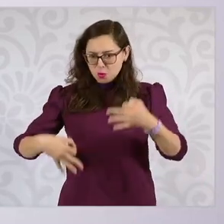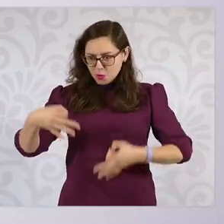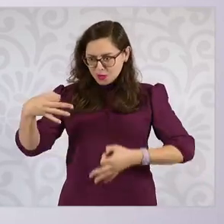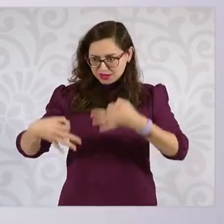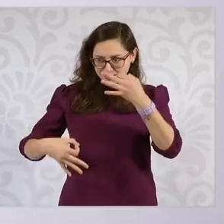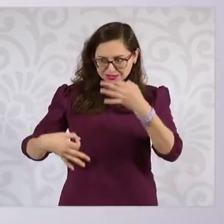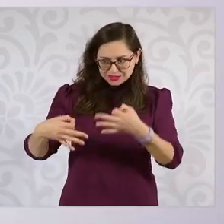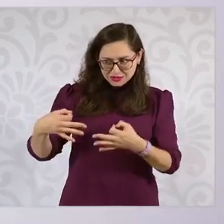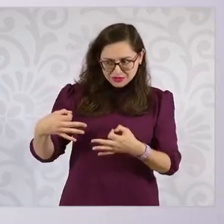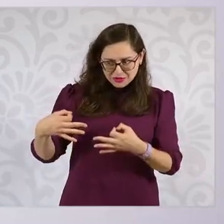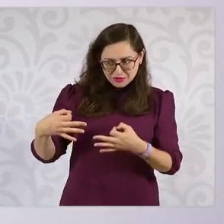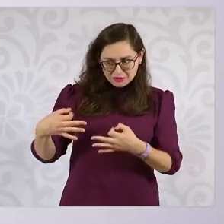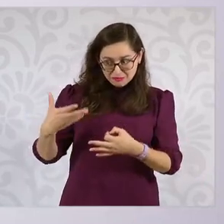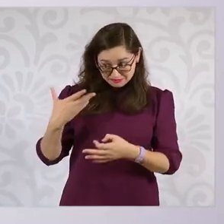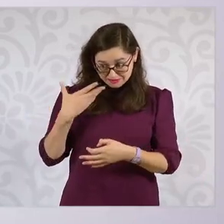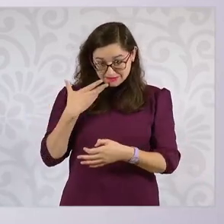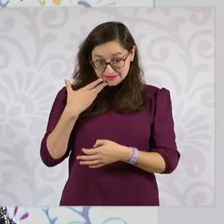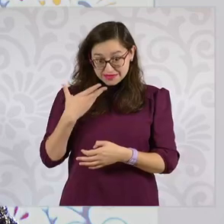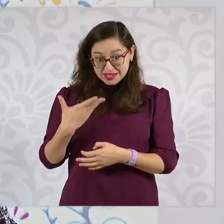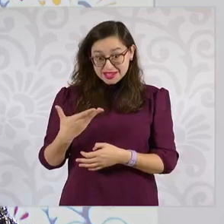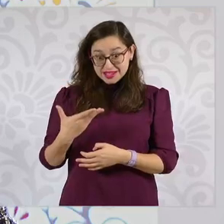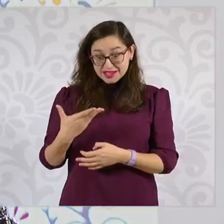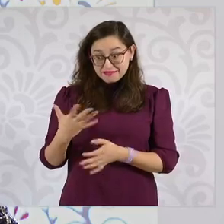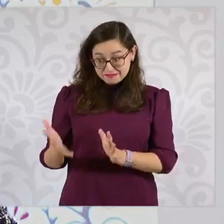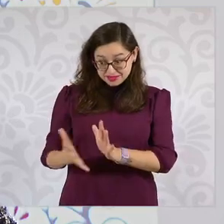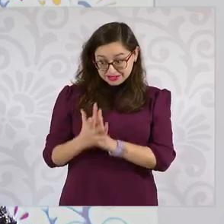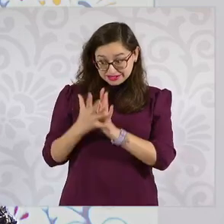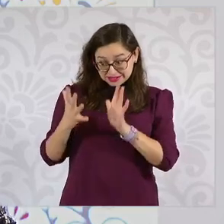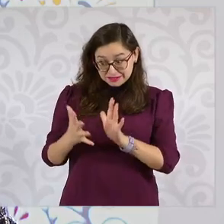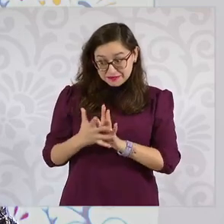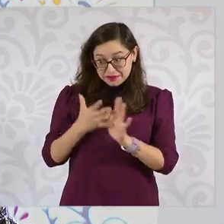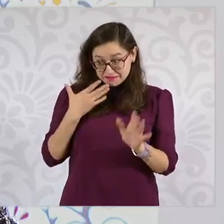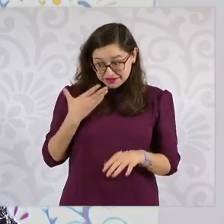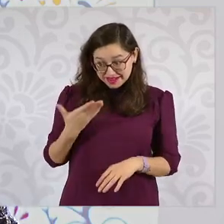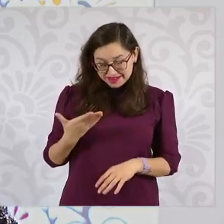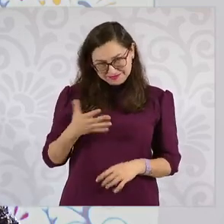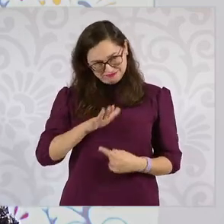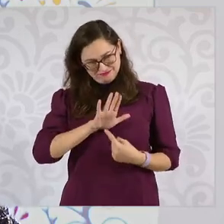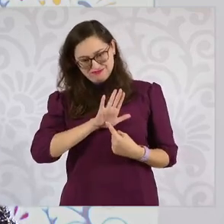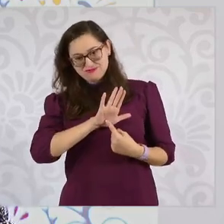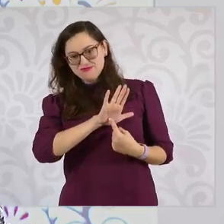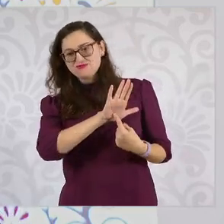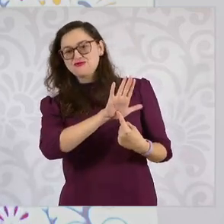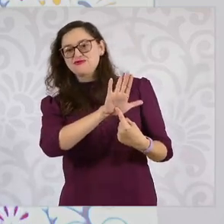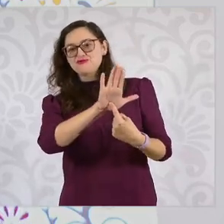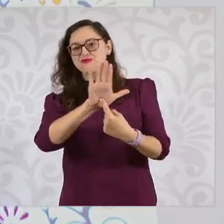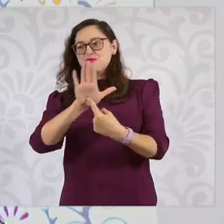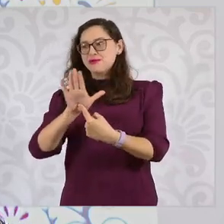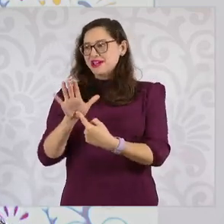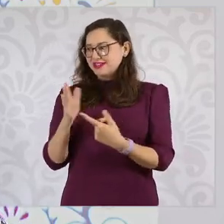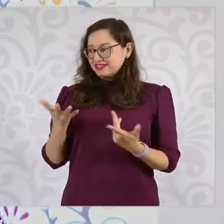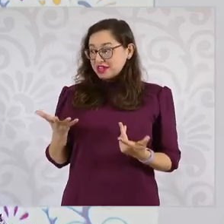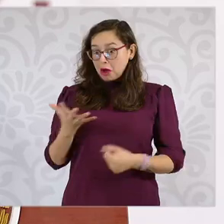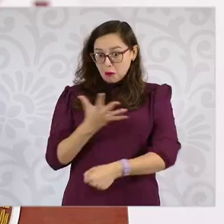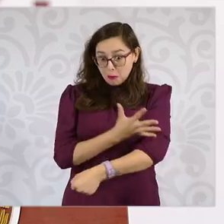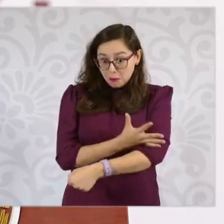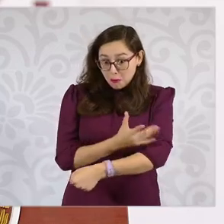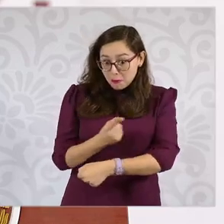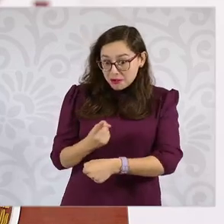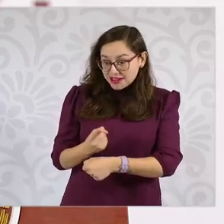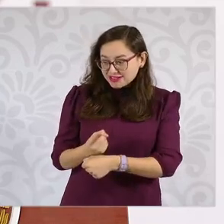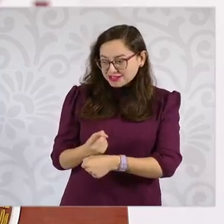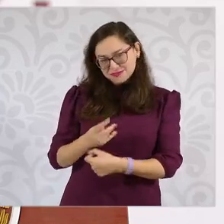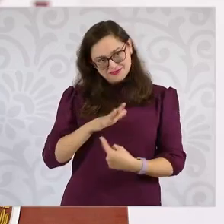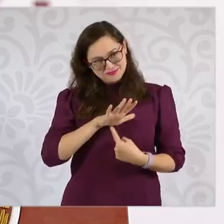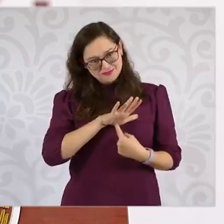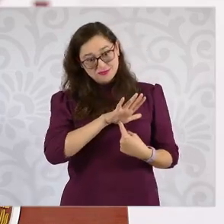que ellos han, en los que ellos han participado, su honestidad, su probidad,